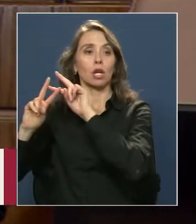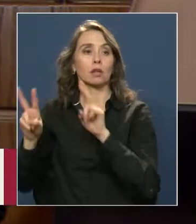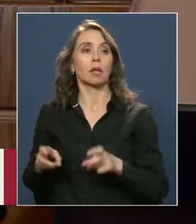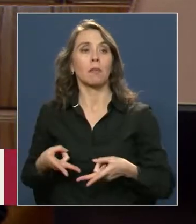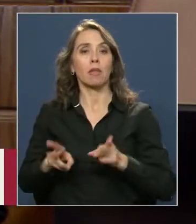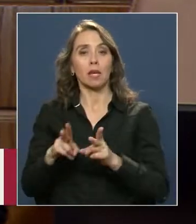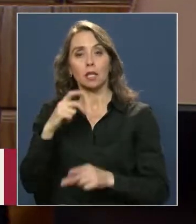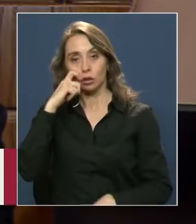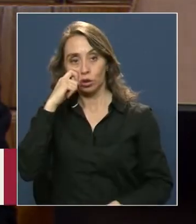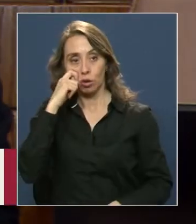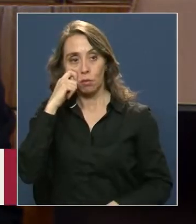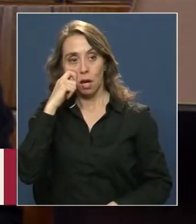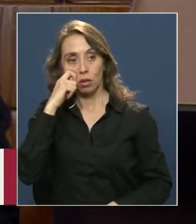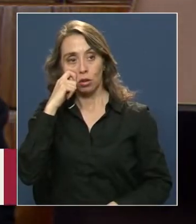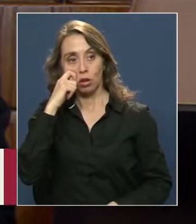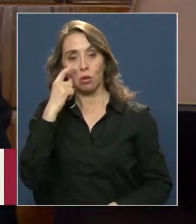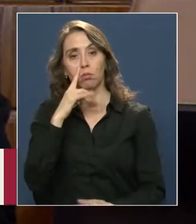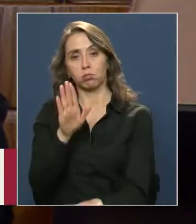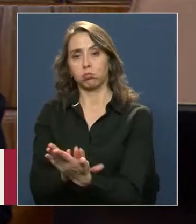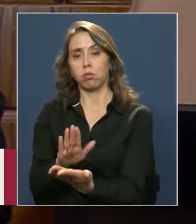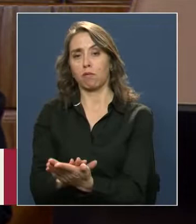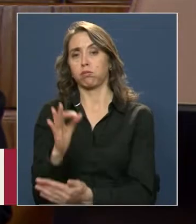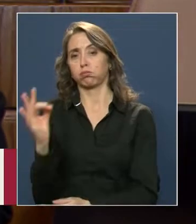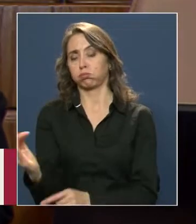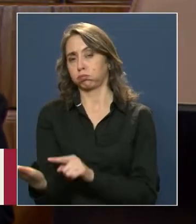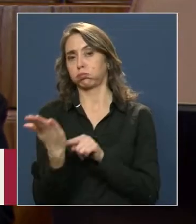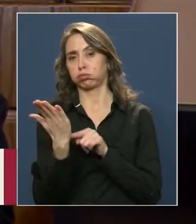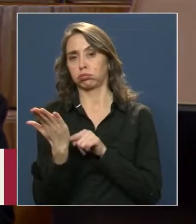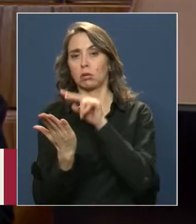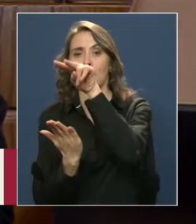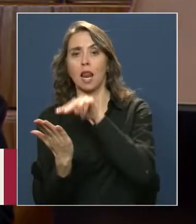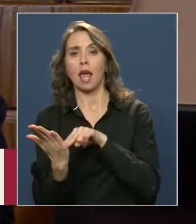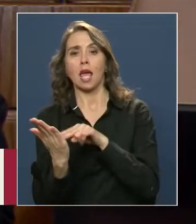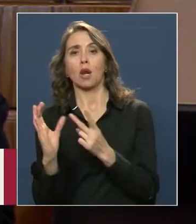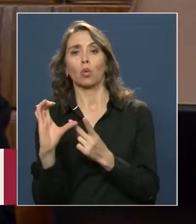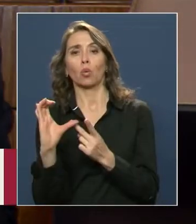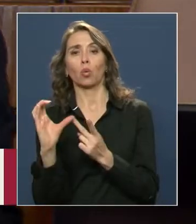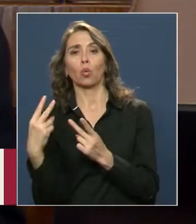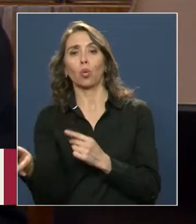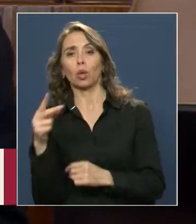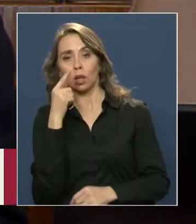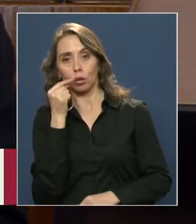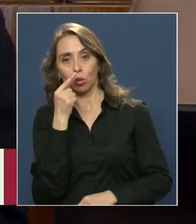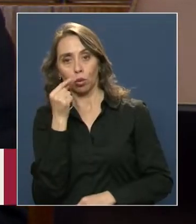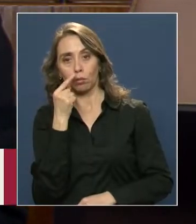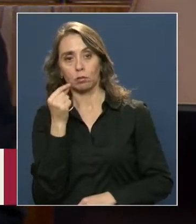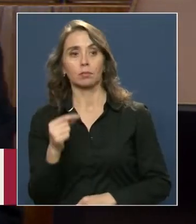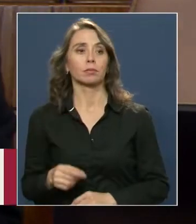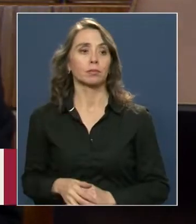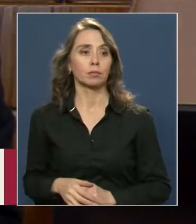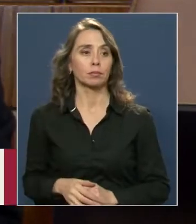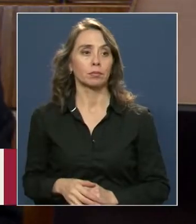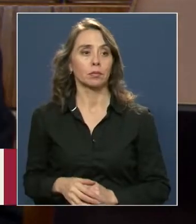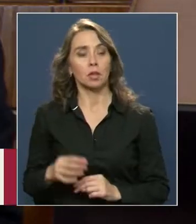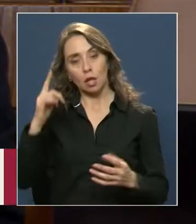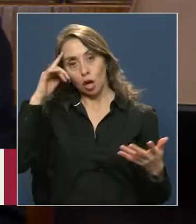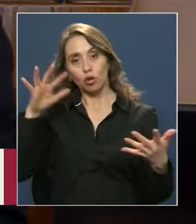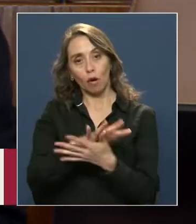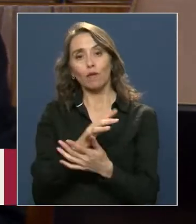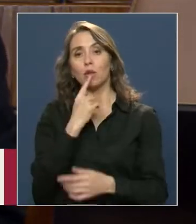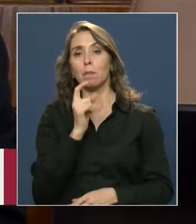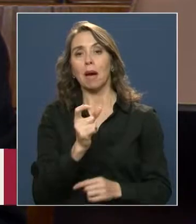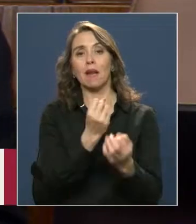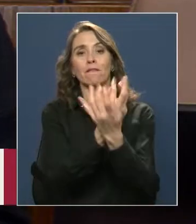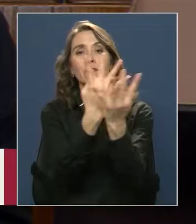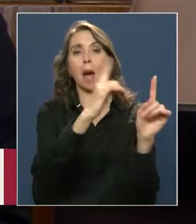derechos humanos. Eso queda en evidencia al leer su currículum. Por lo tanto, el confundir pluralismo